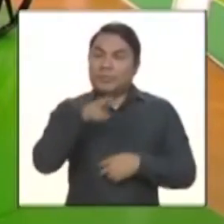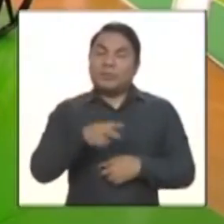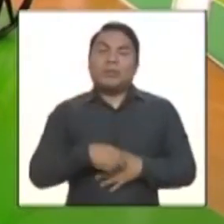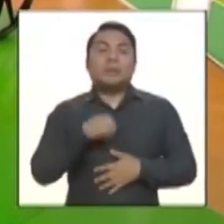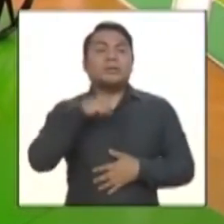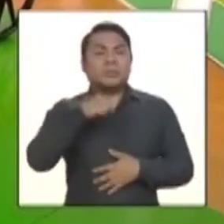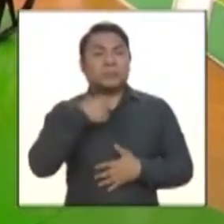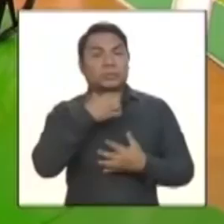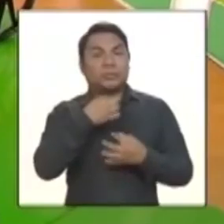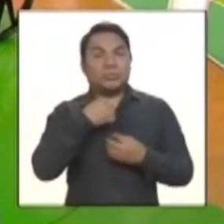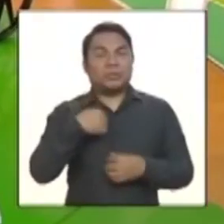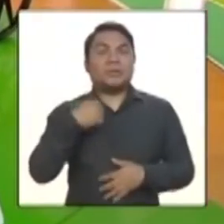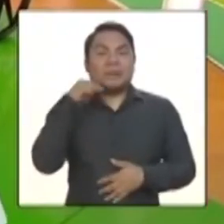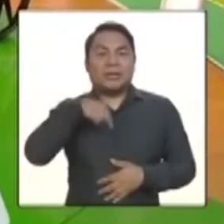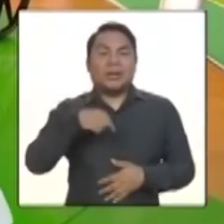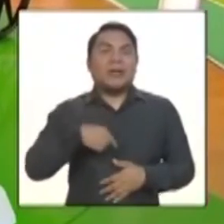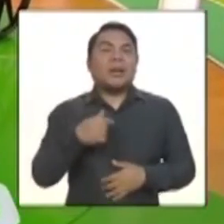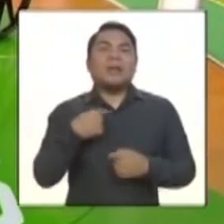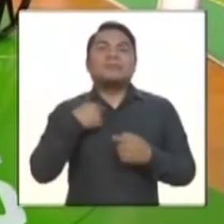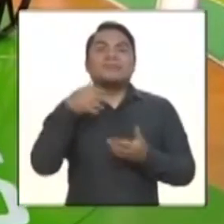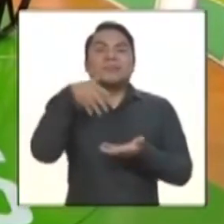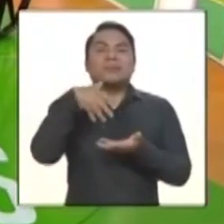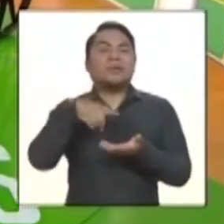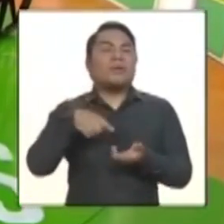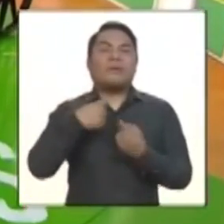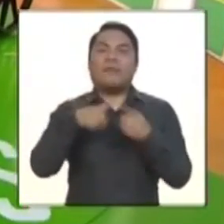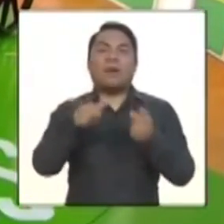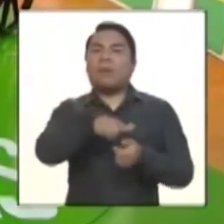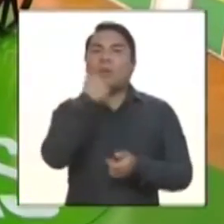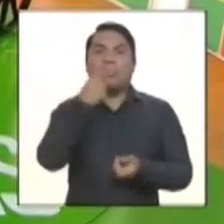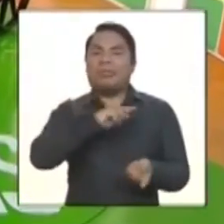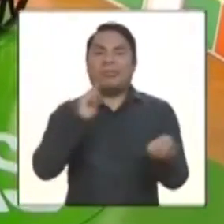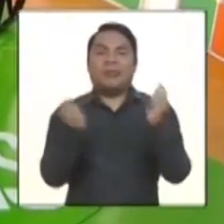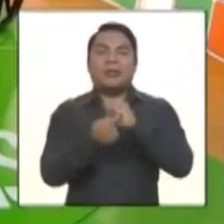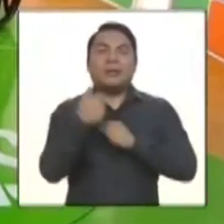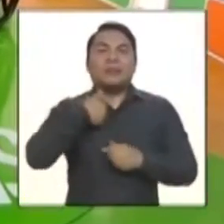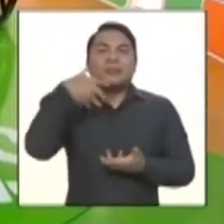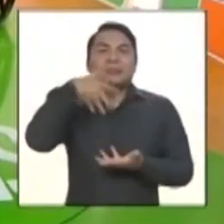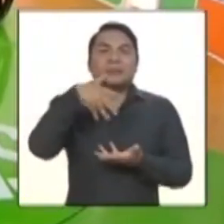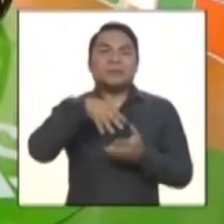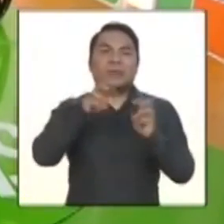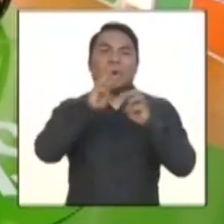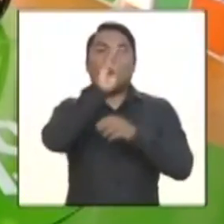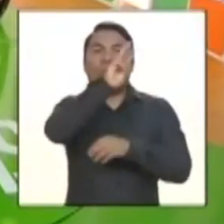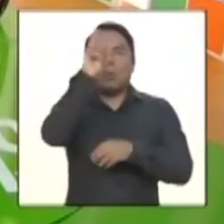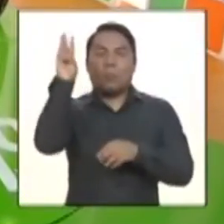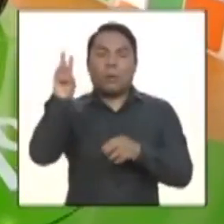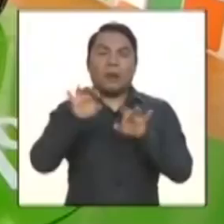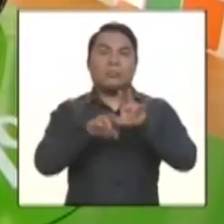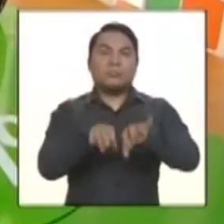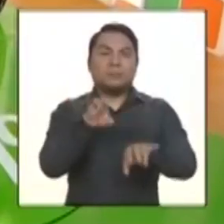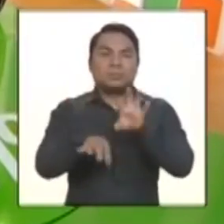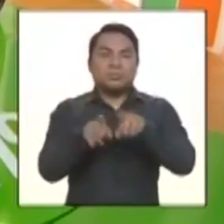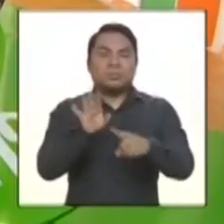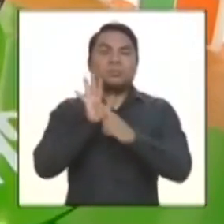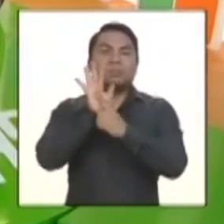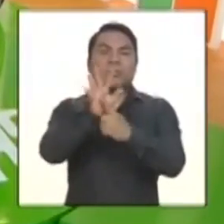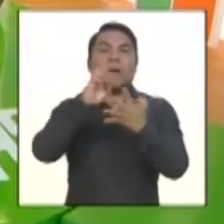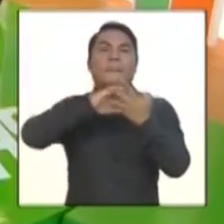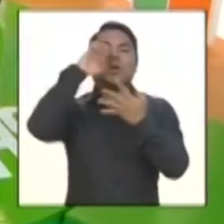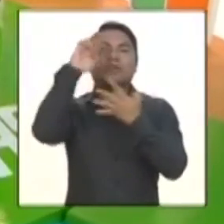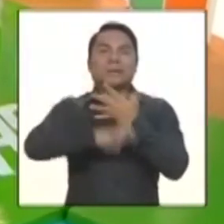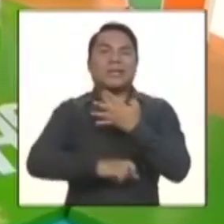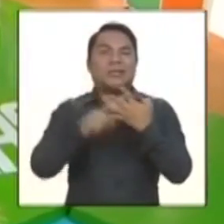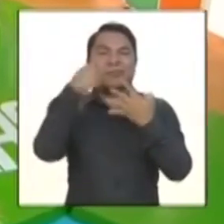estudié todo lo contrario. Estudié diseños web, marketing, proyectos, etcétera, etcétera.